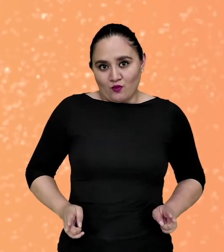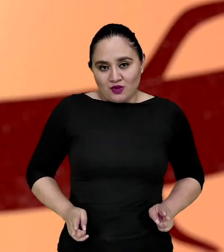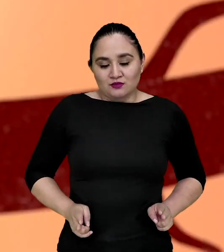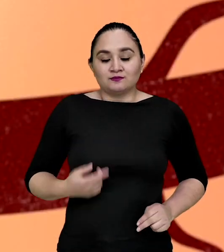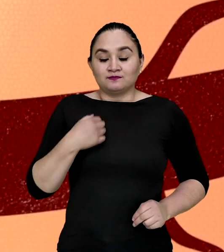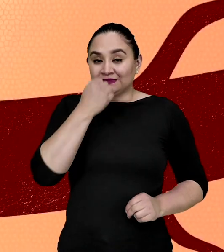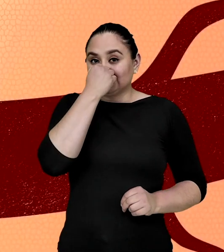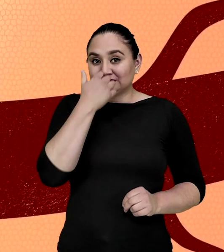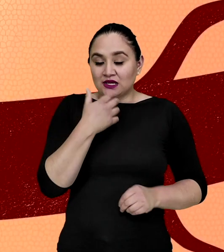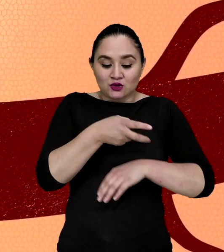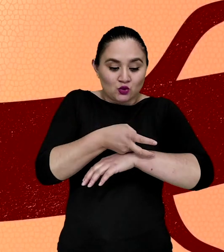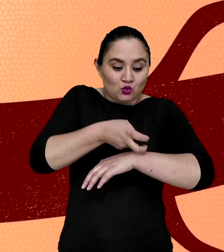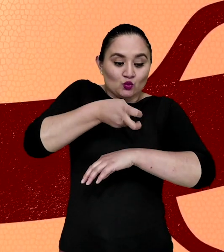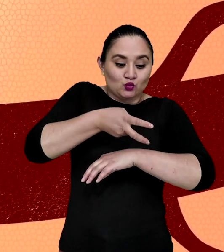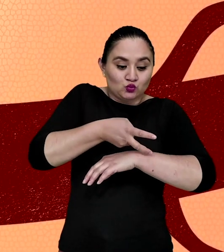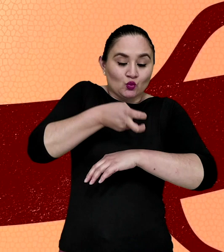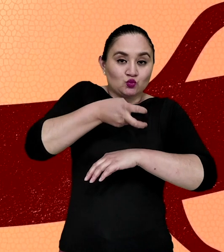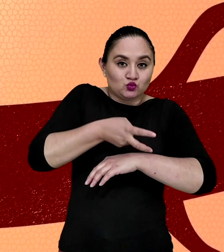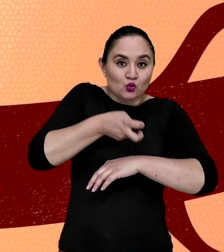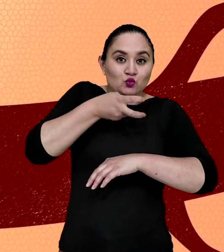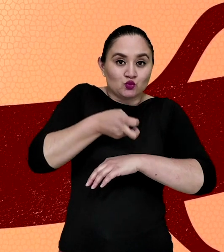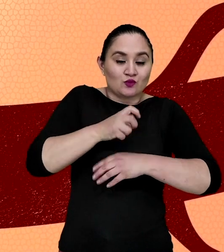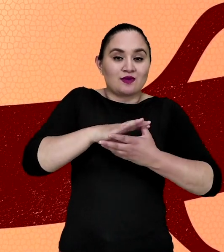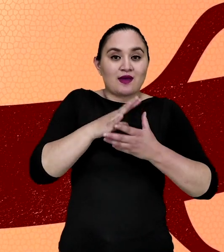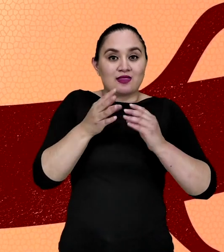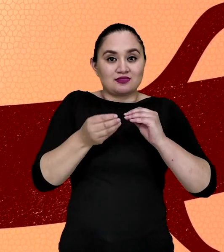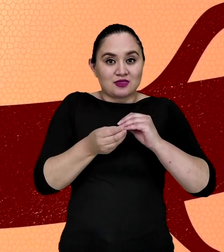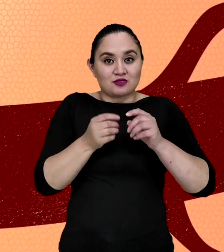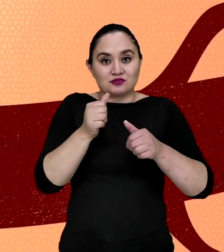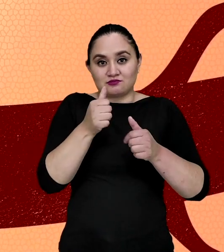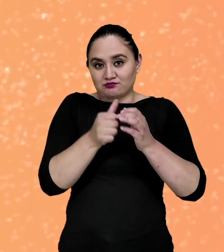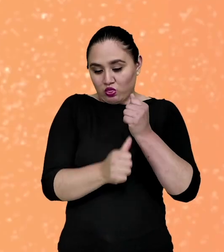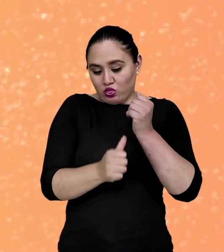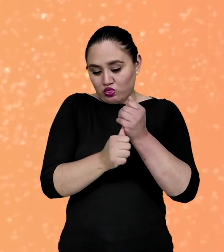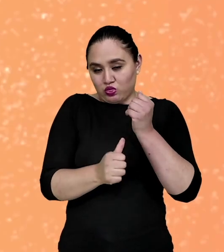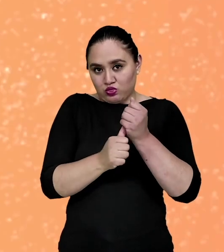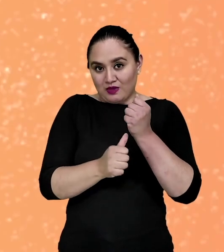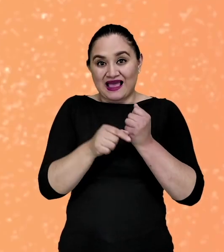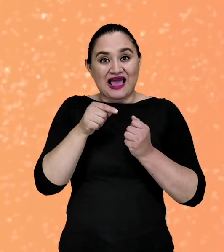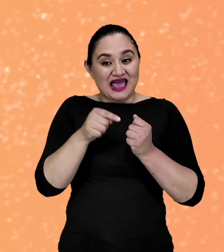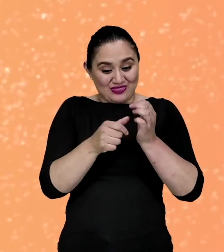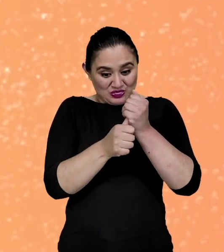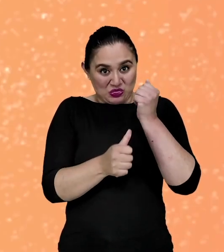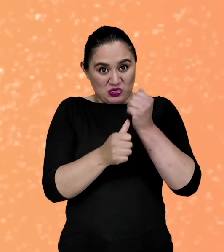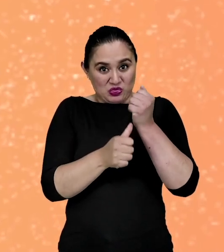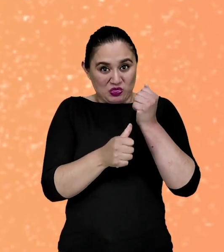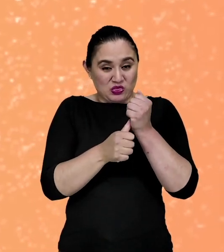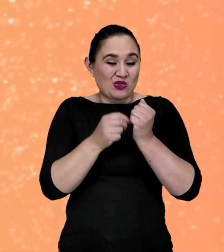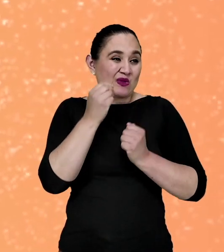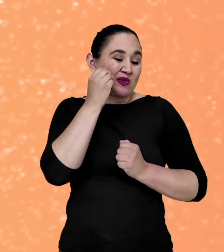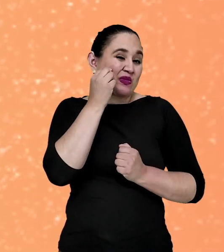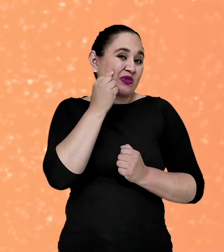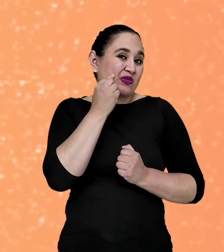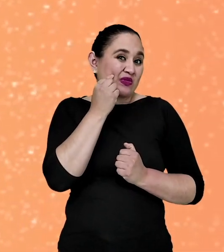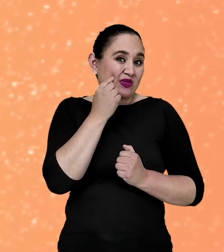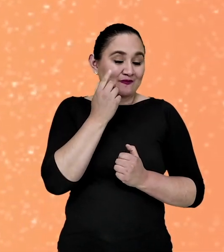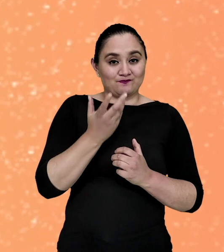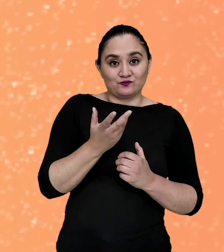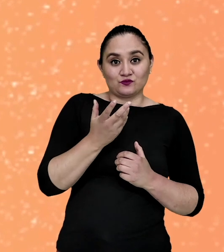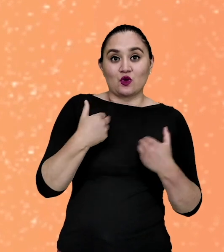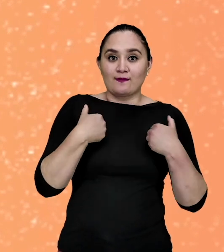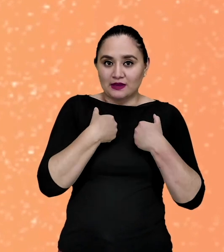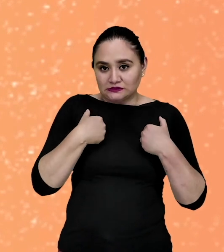chupa la sangre y al momento de chupar la sangre está adaptado para defecar. Y en las heces se encuentra este parásito que cuando